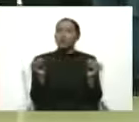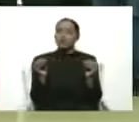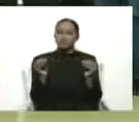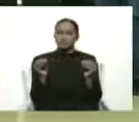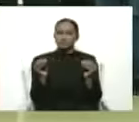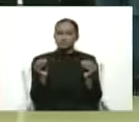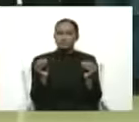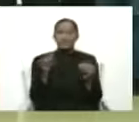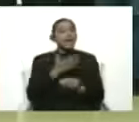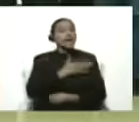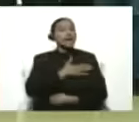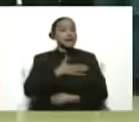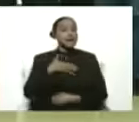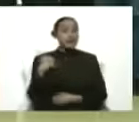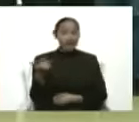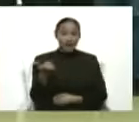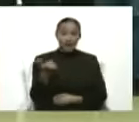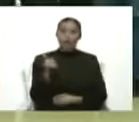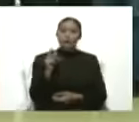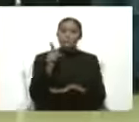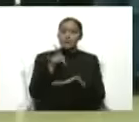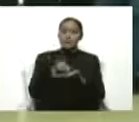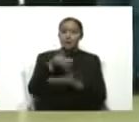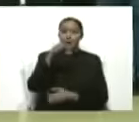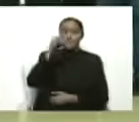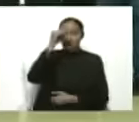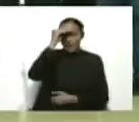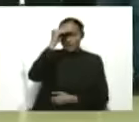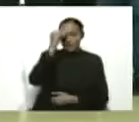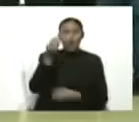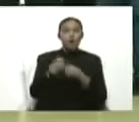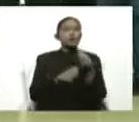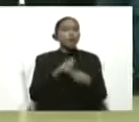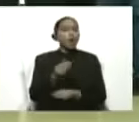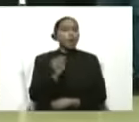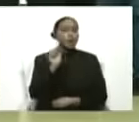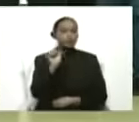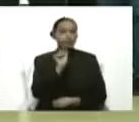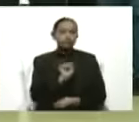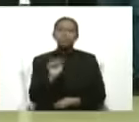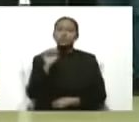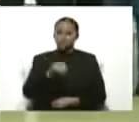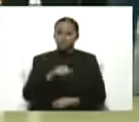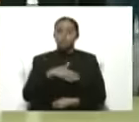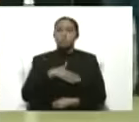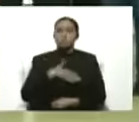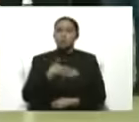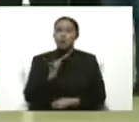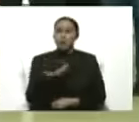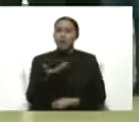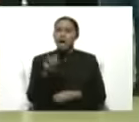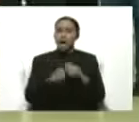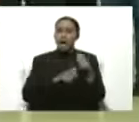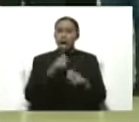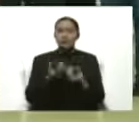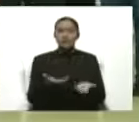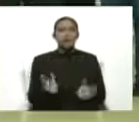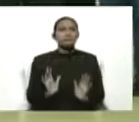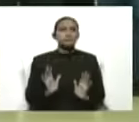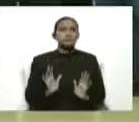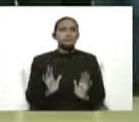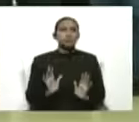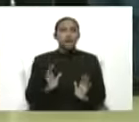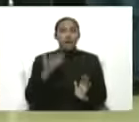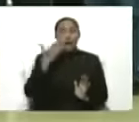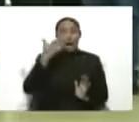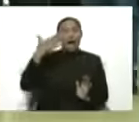el que quiera familiarizarse nuevamente con la máquina, puede hacerlo, ahí veremos, pues, ahí la vez pasada y un gentío